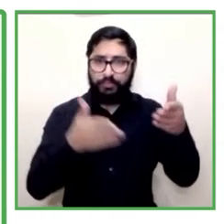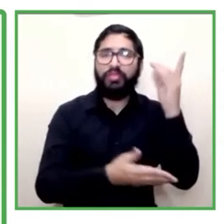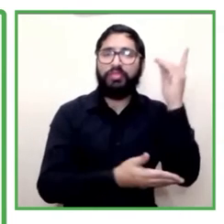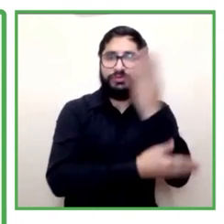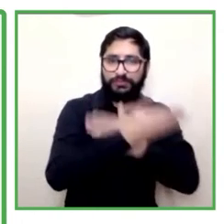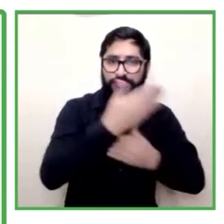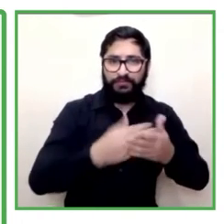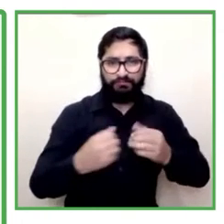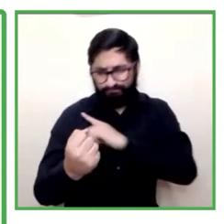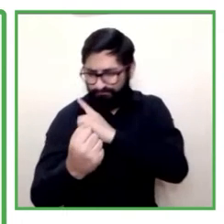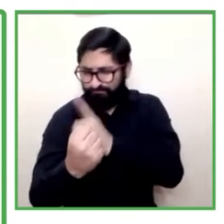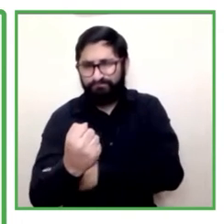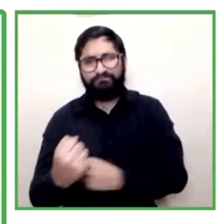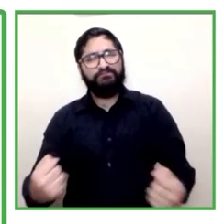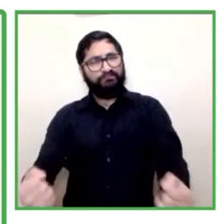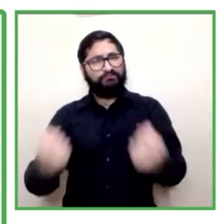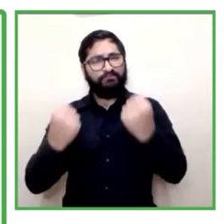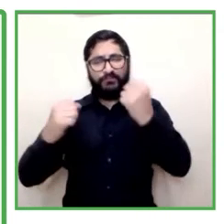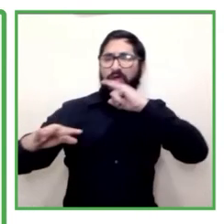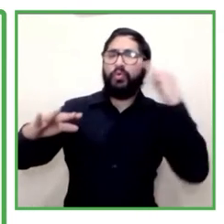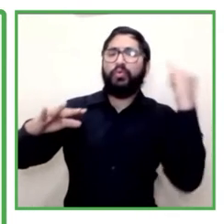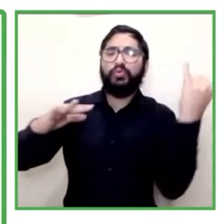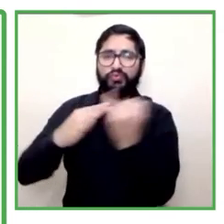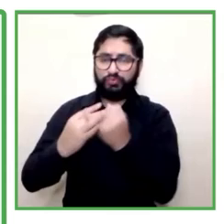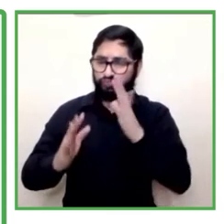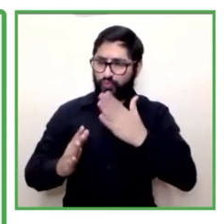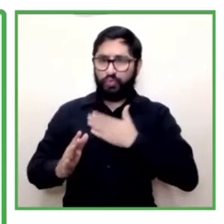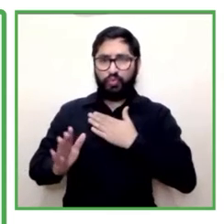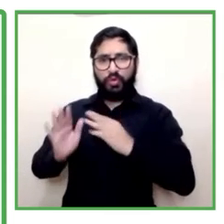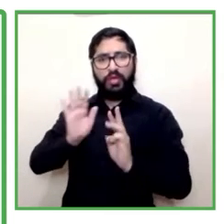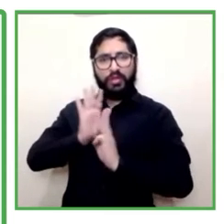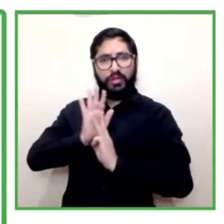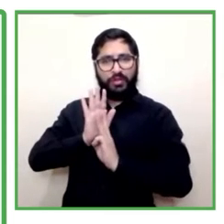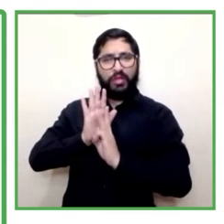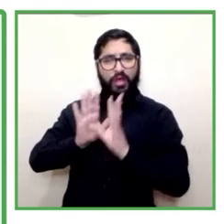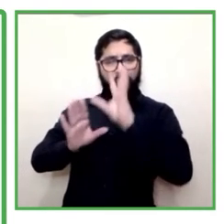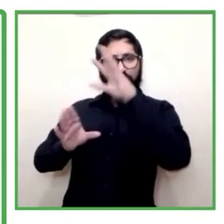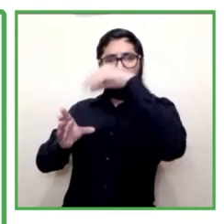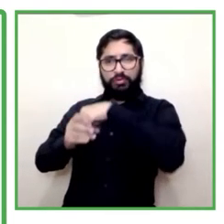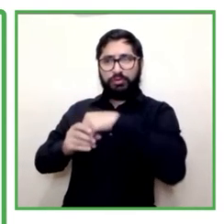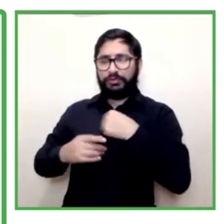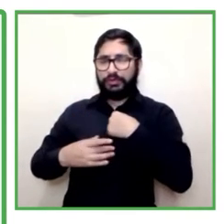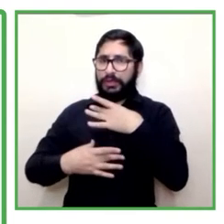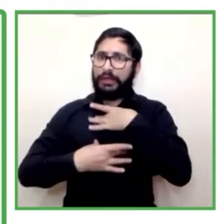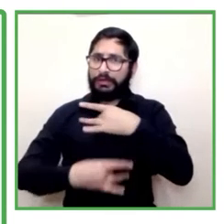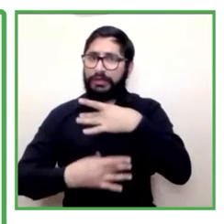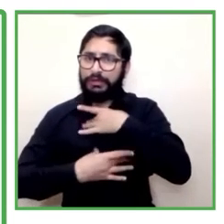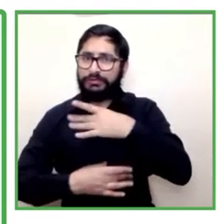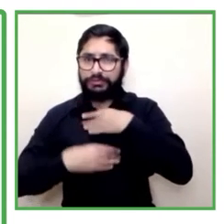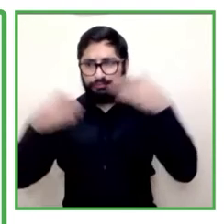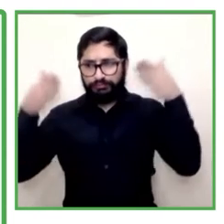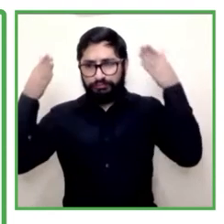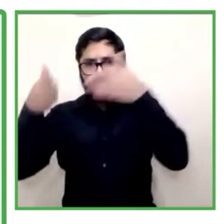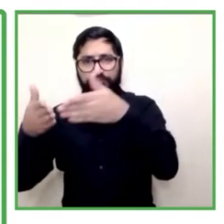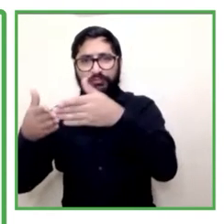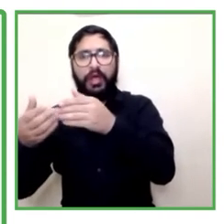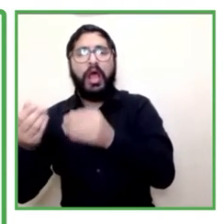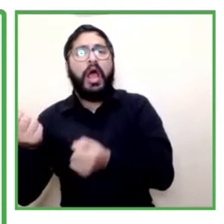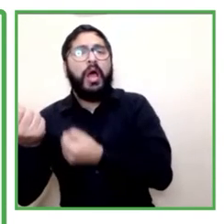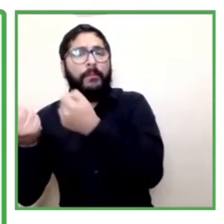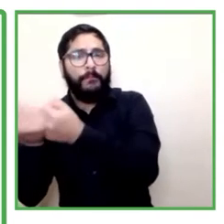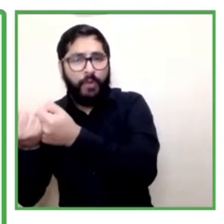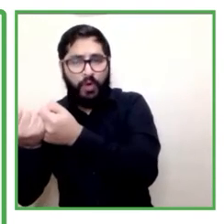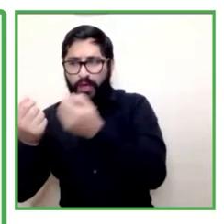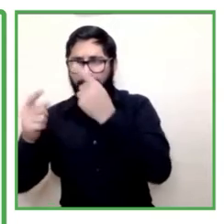entidad, pero también con el interés de apropiar esas tácticas en las diferentes áreas y jefaturas de la